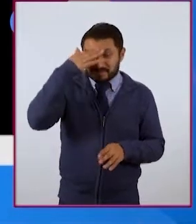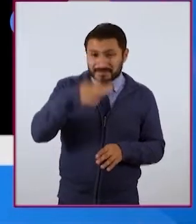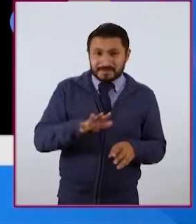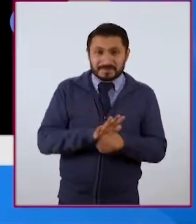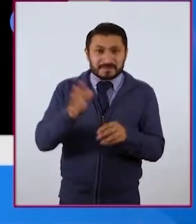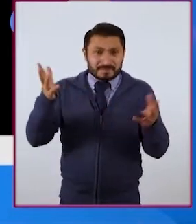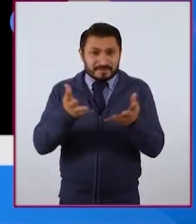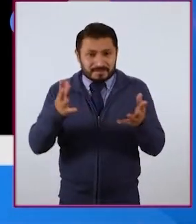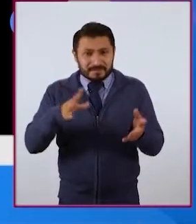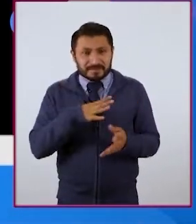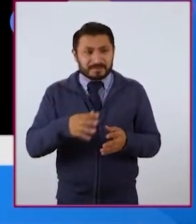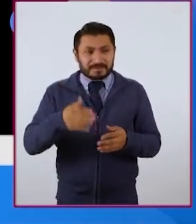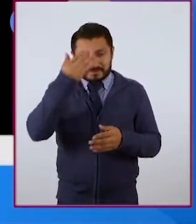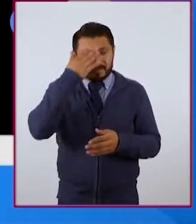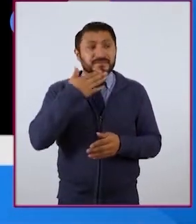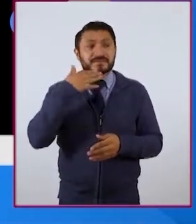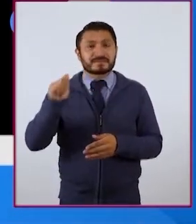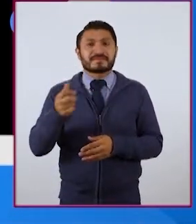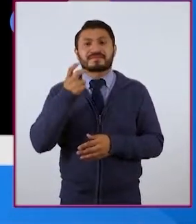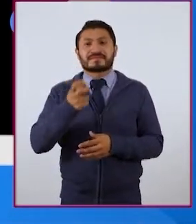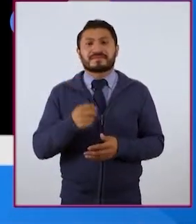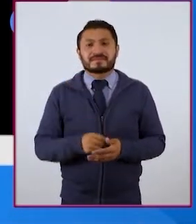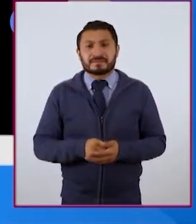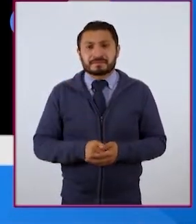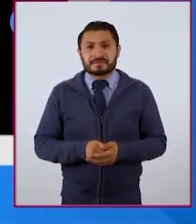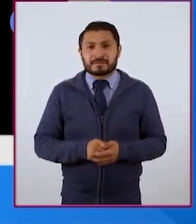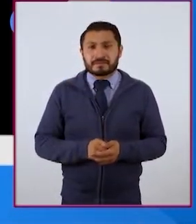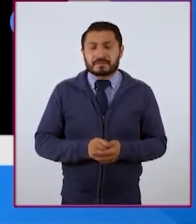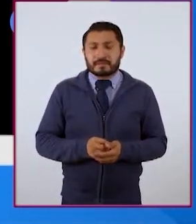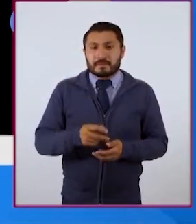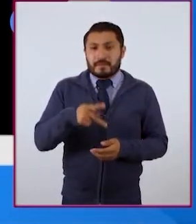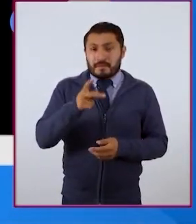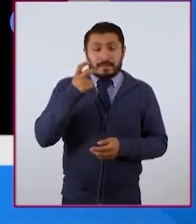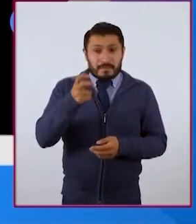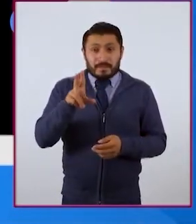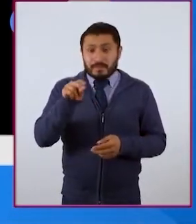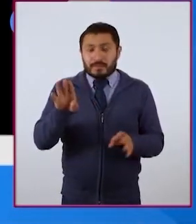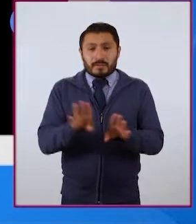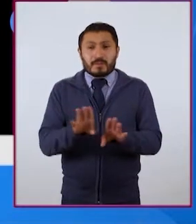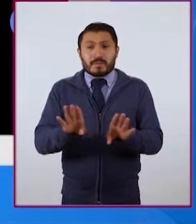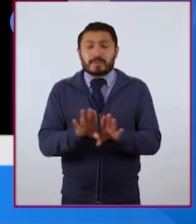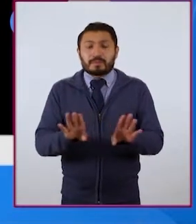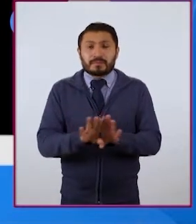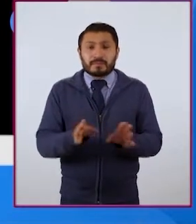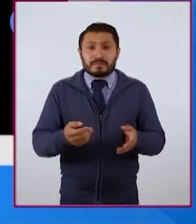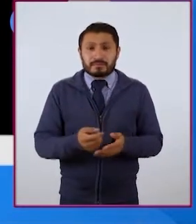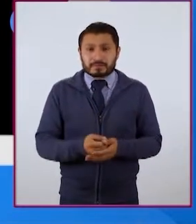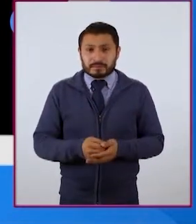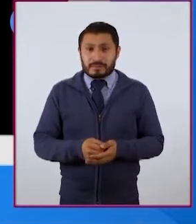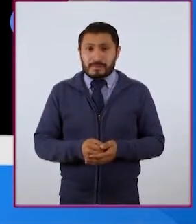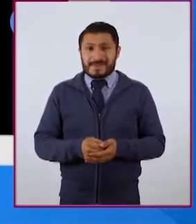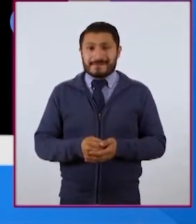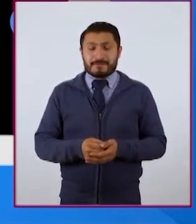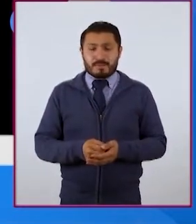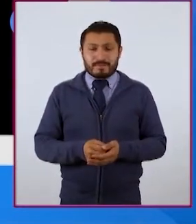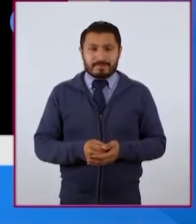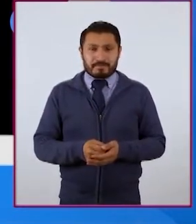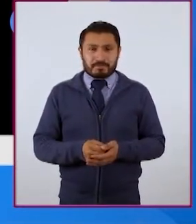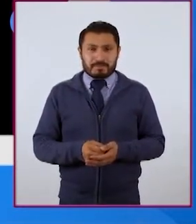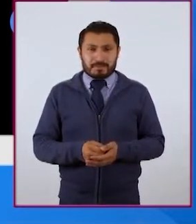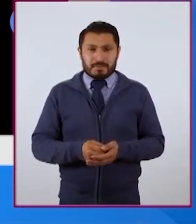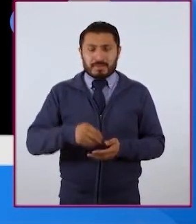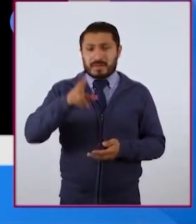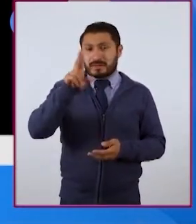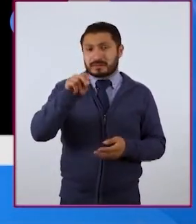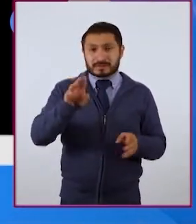hacer y tenemos habilidades para esto. Sin embargo, esto no amplía la